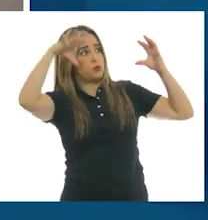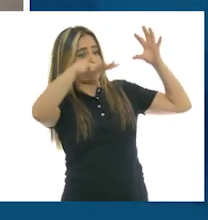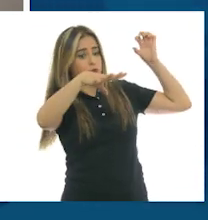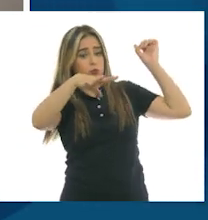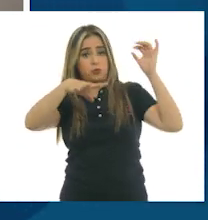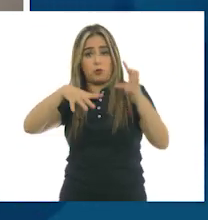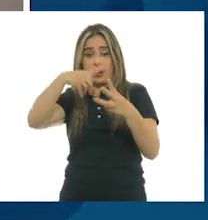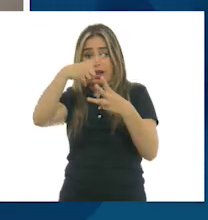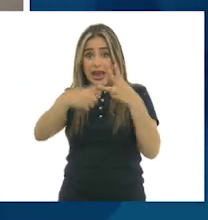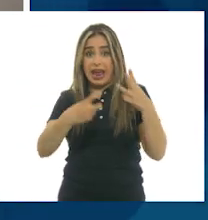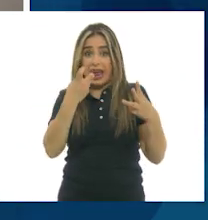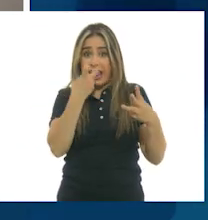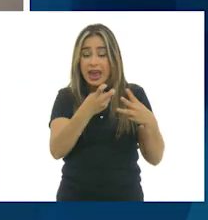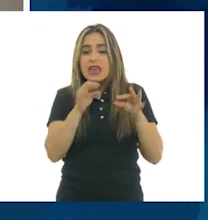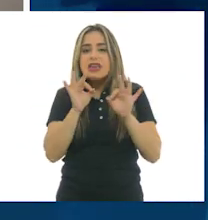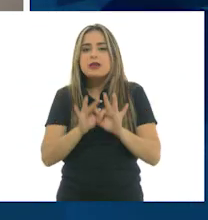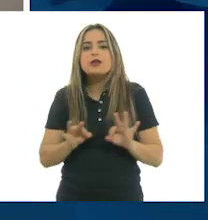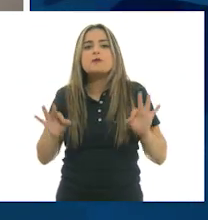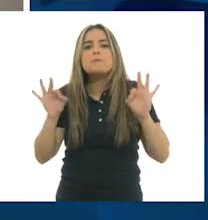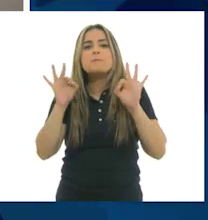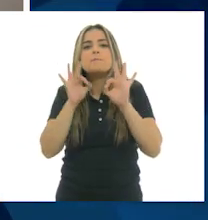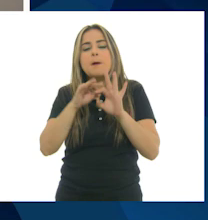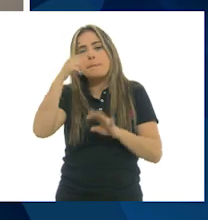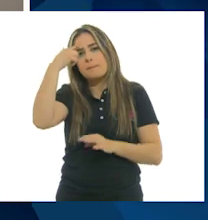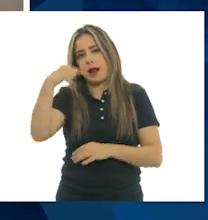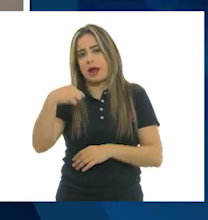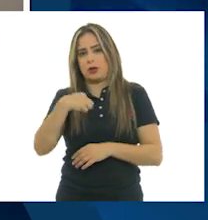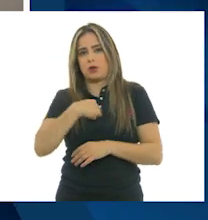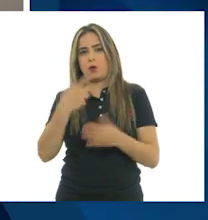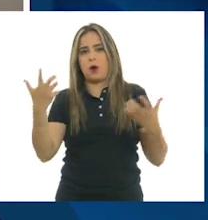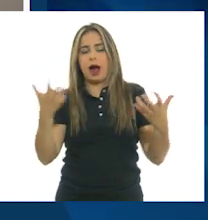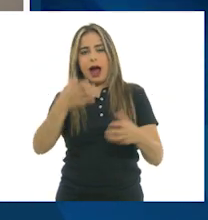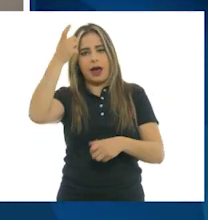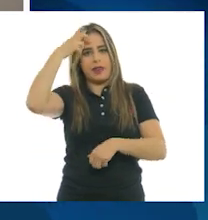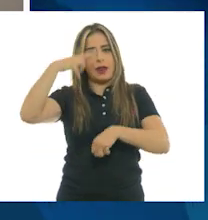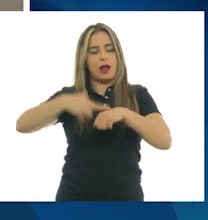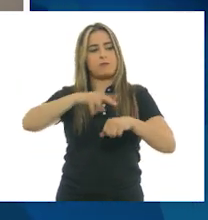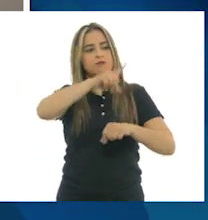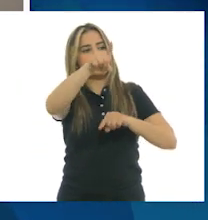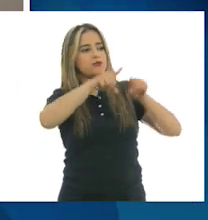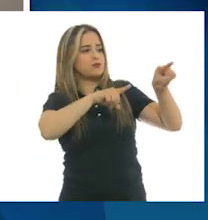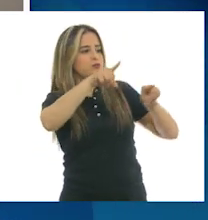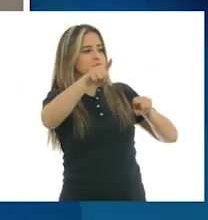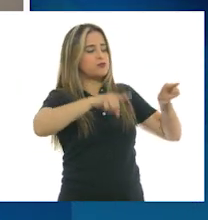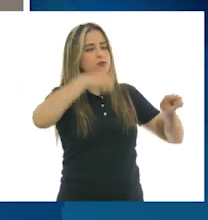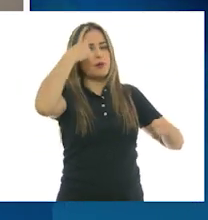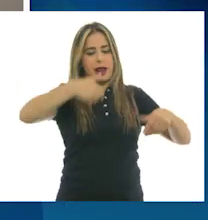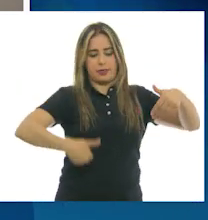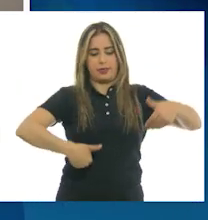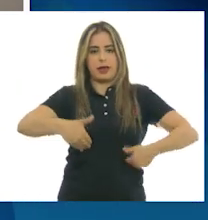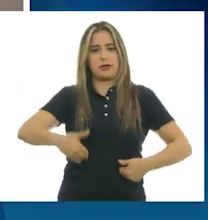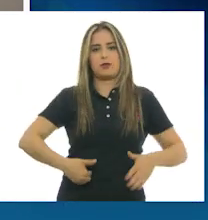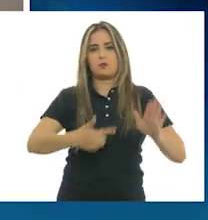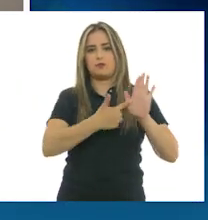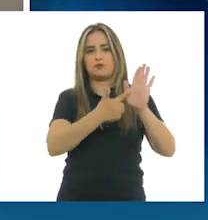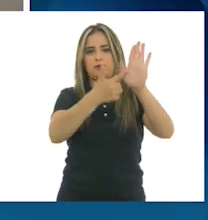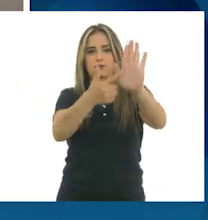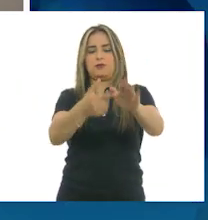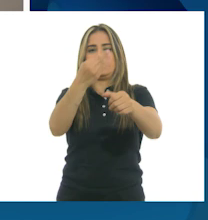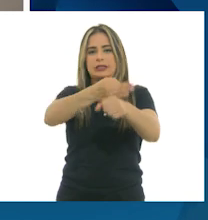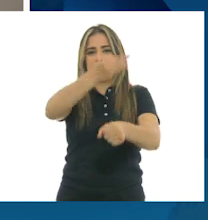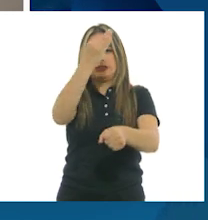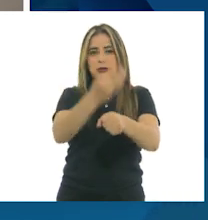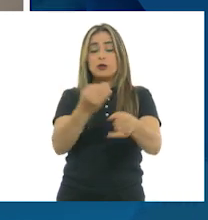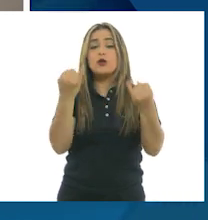importantes en cuanto a mi dirección en una obra en general, pero sobre todo en una comedia. También los elementos